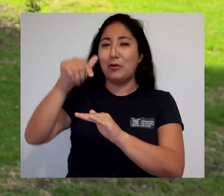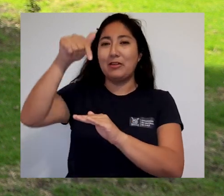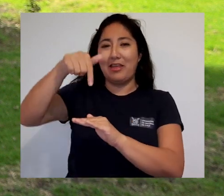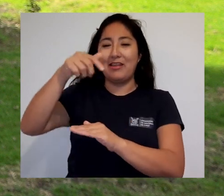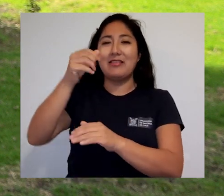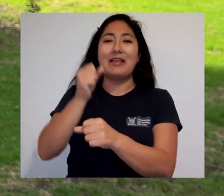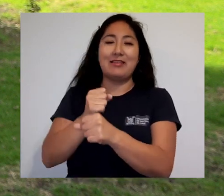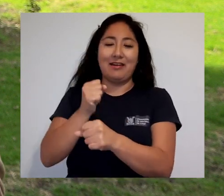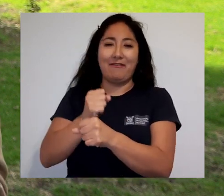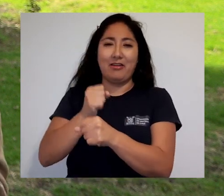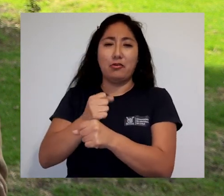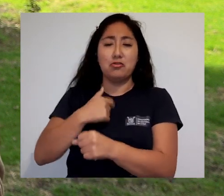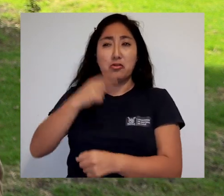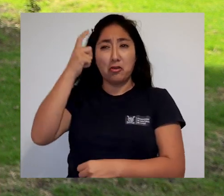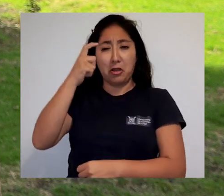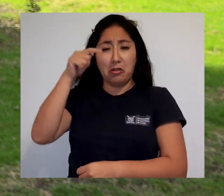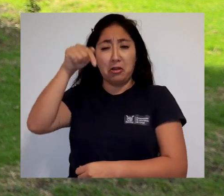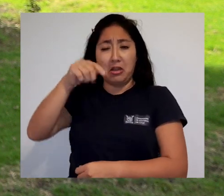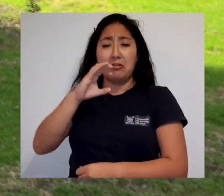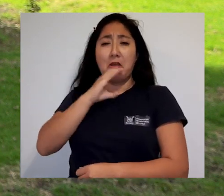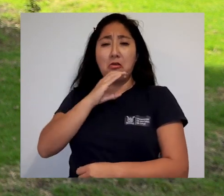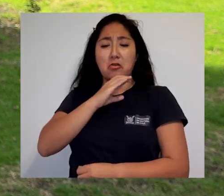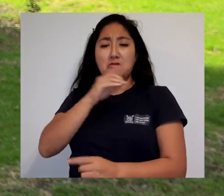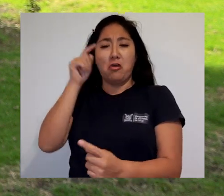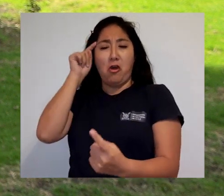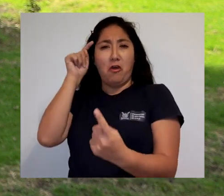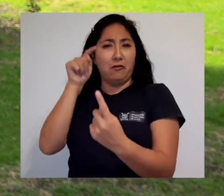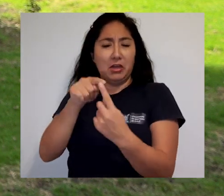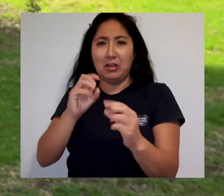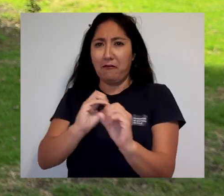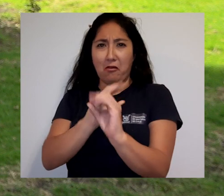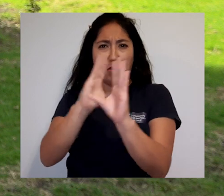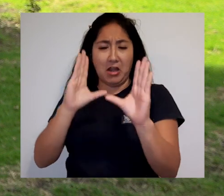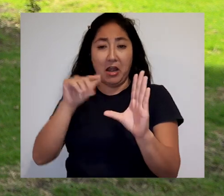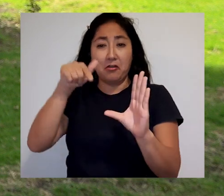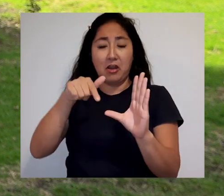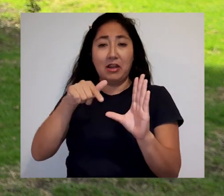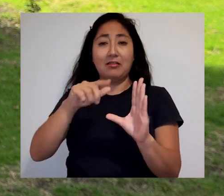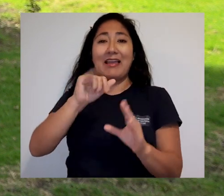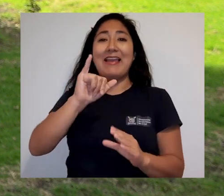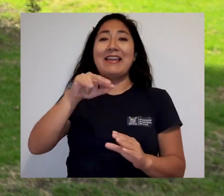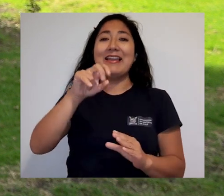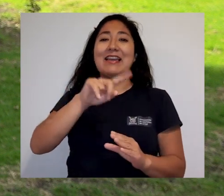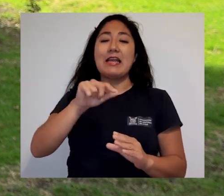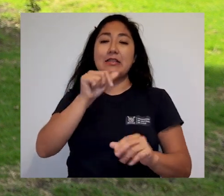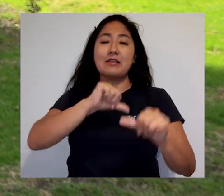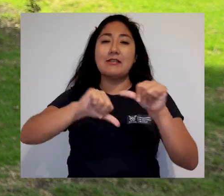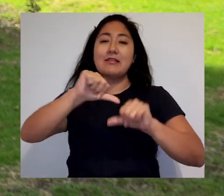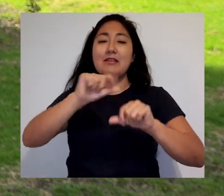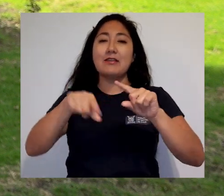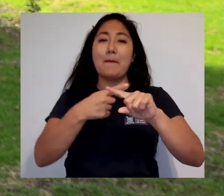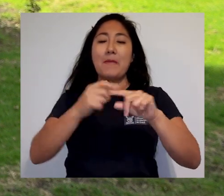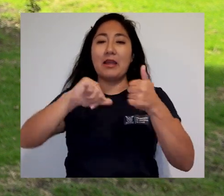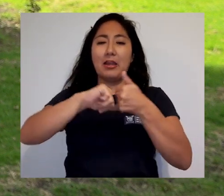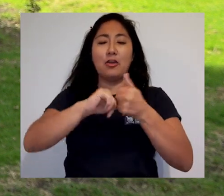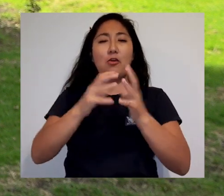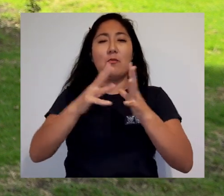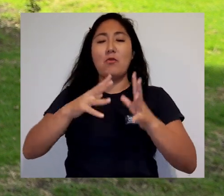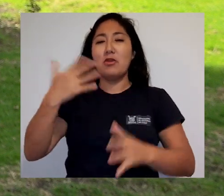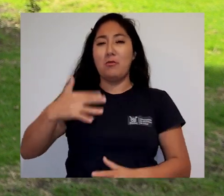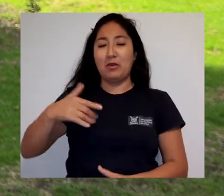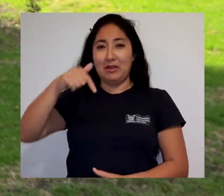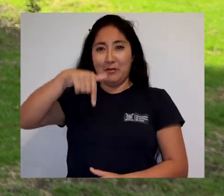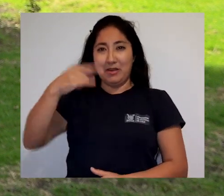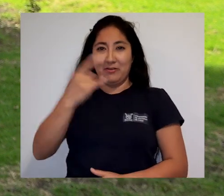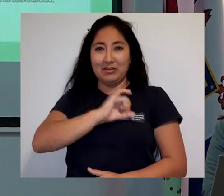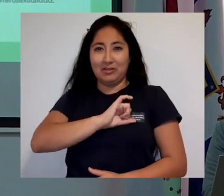trabajo. Yo creo que este curso va en esa dirección y este proyecto de INES Ciencia Más Género es extraordinariamente importante para